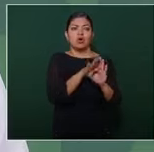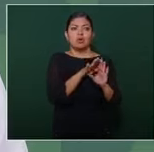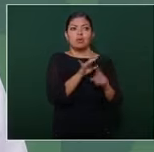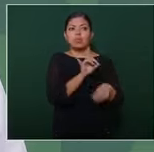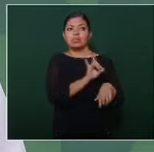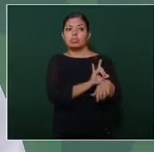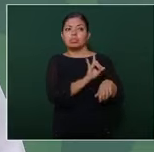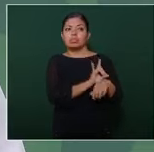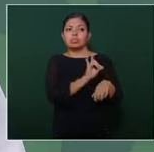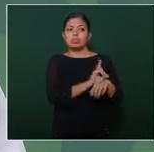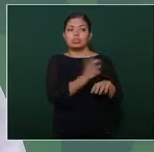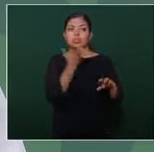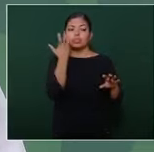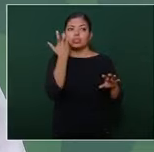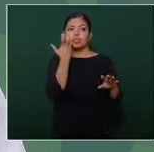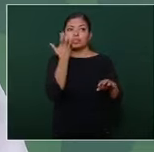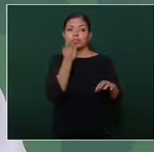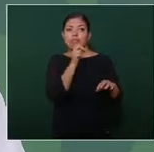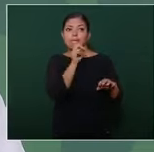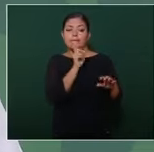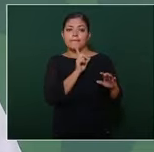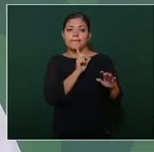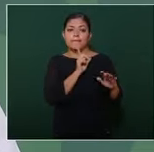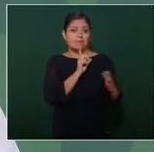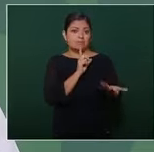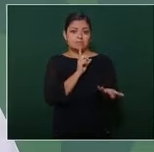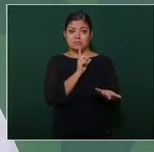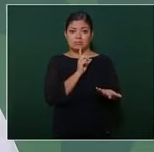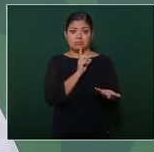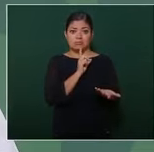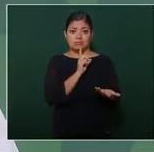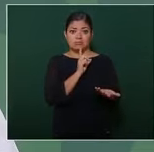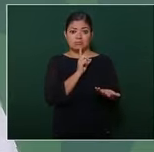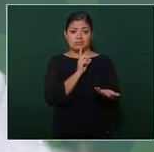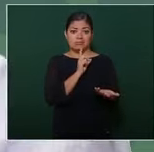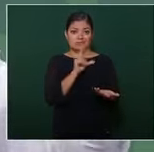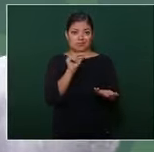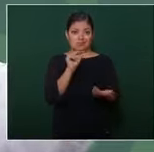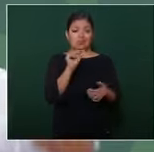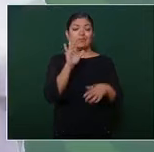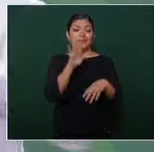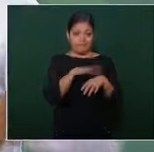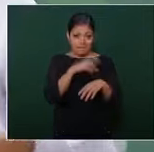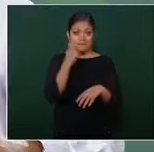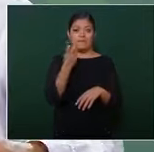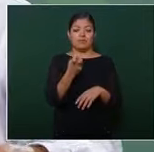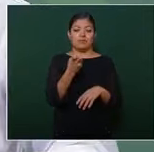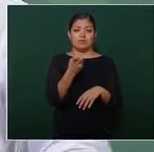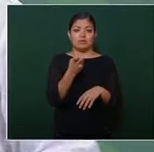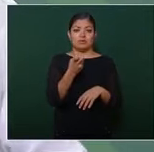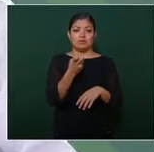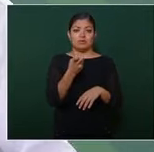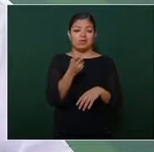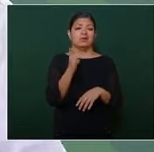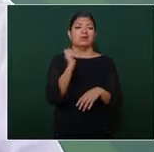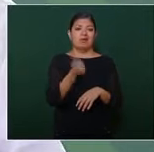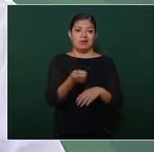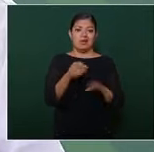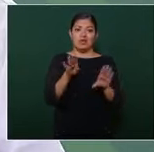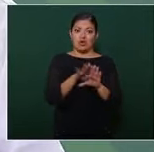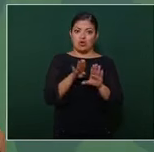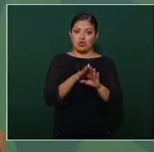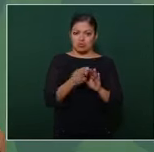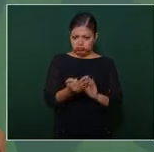cifras no por eso enfrentamos el debate